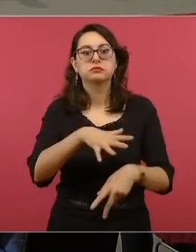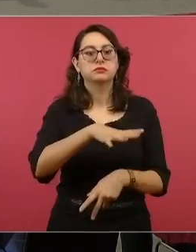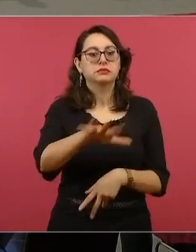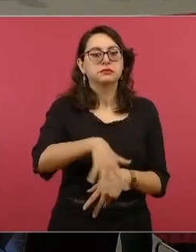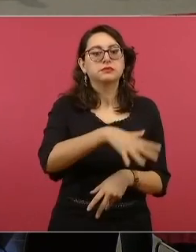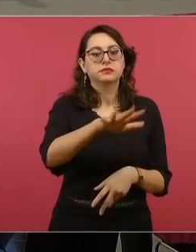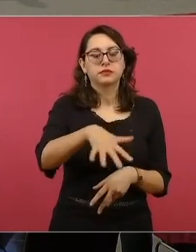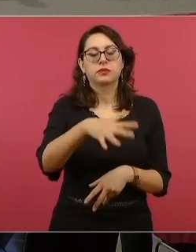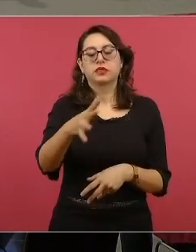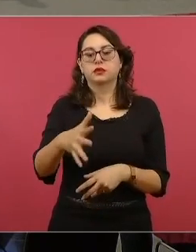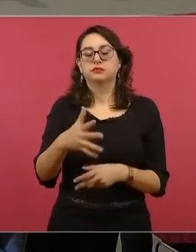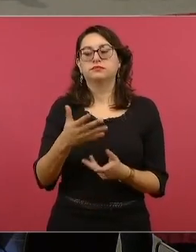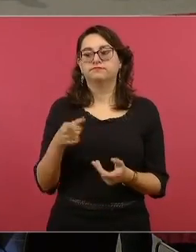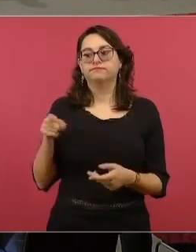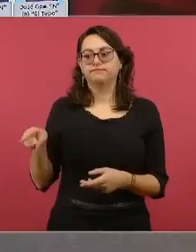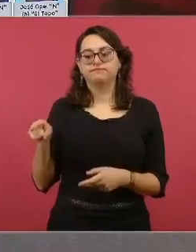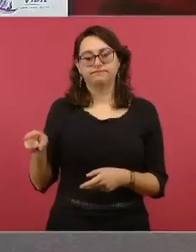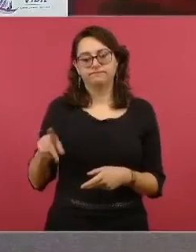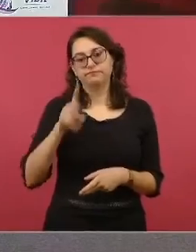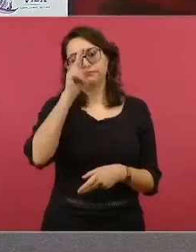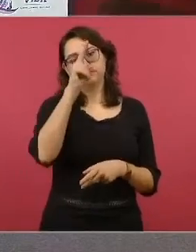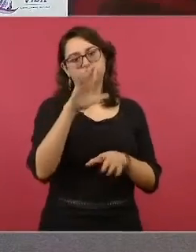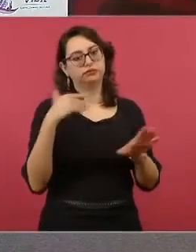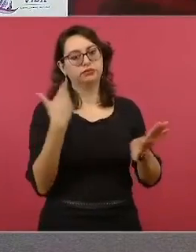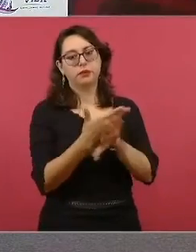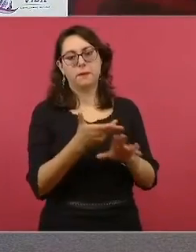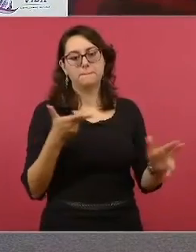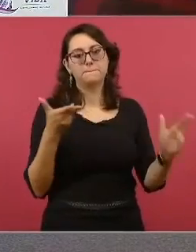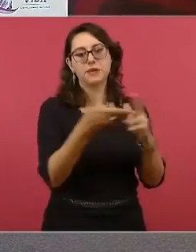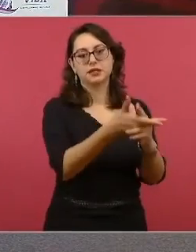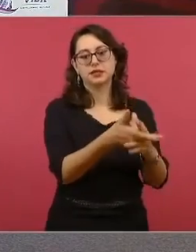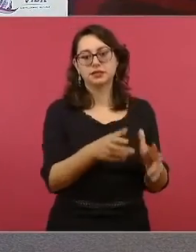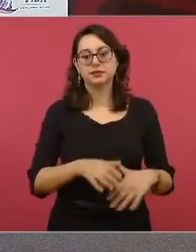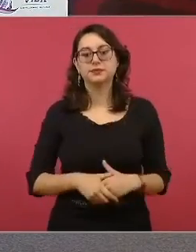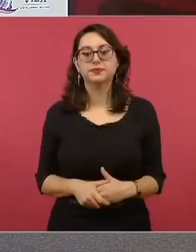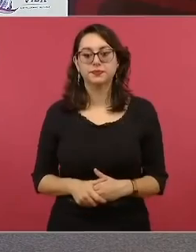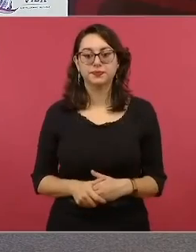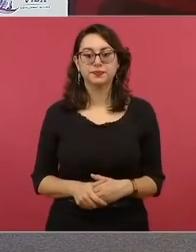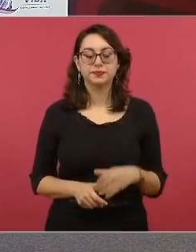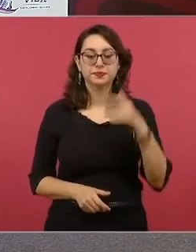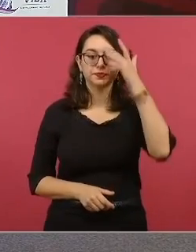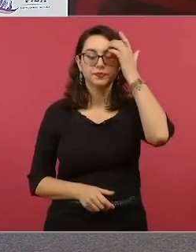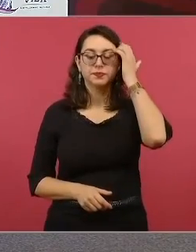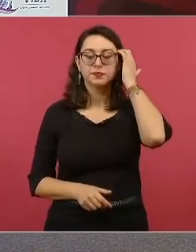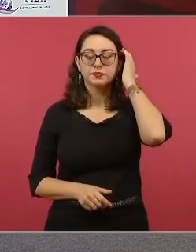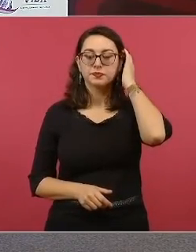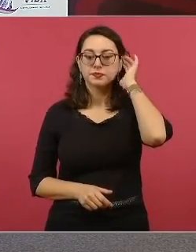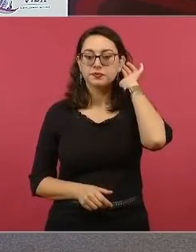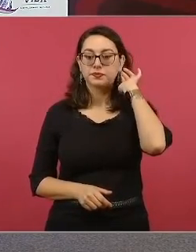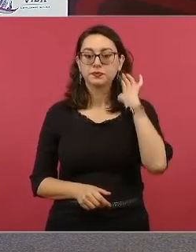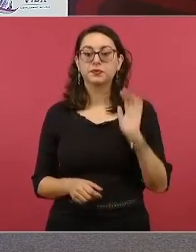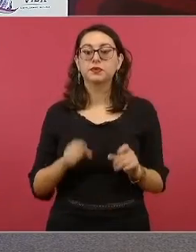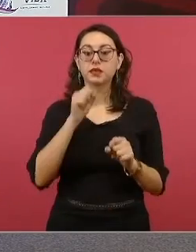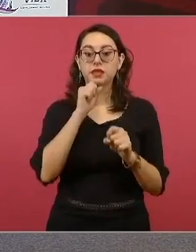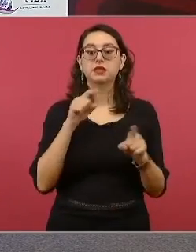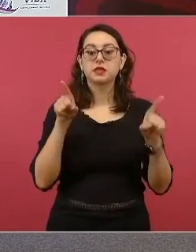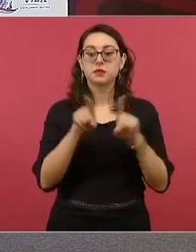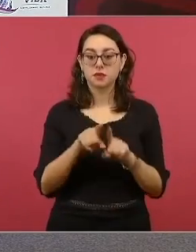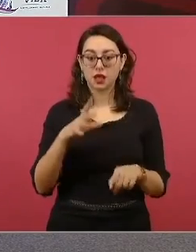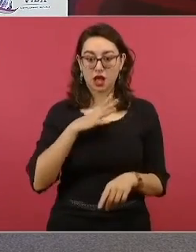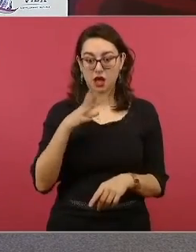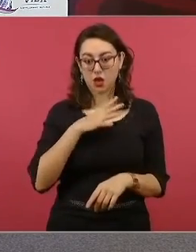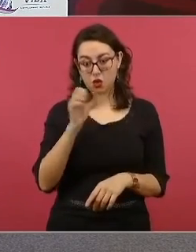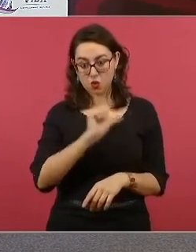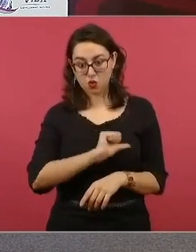en el año dos mil veinte. Adelante. Tenemos también esta sentencia, cincuenta años de prisión